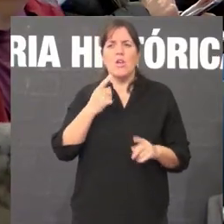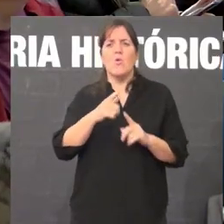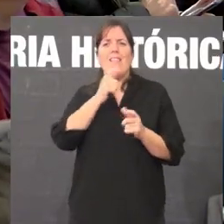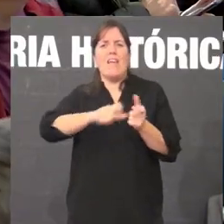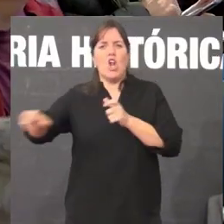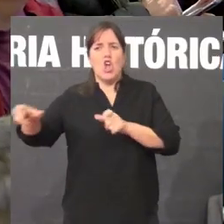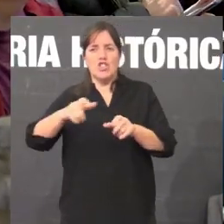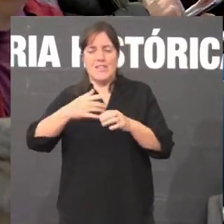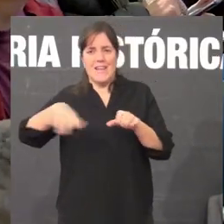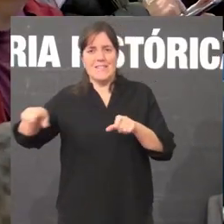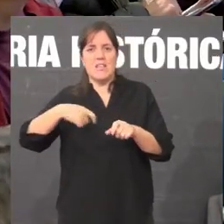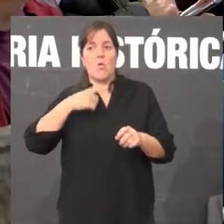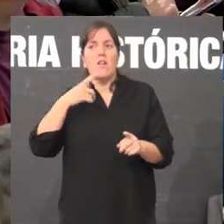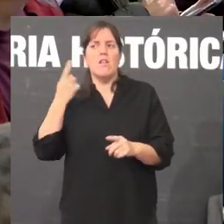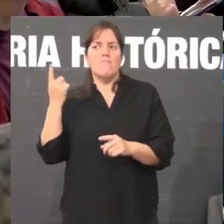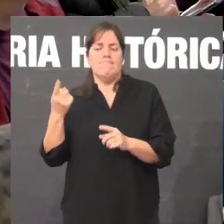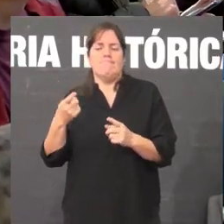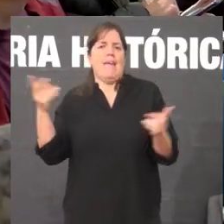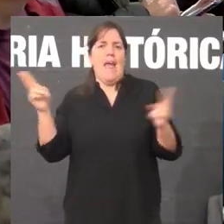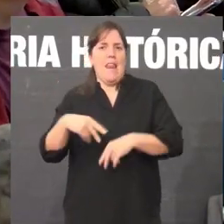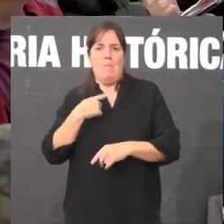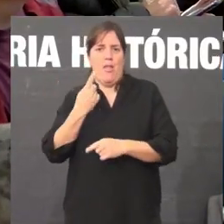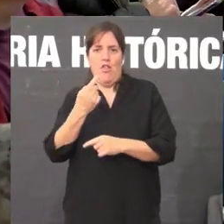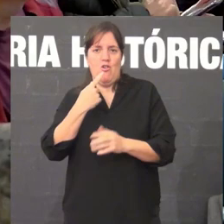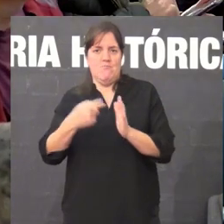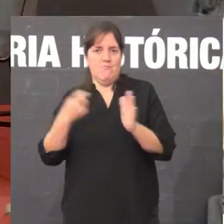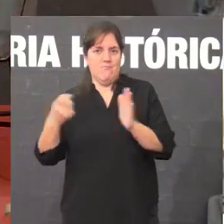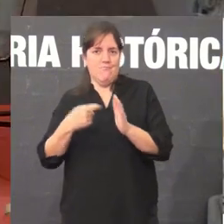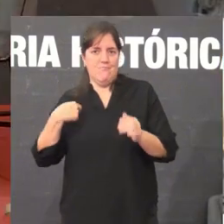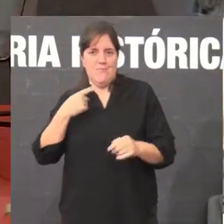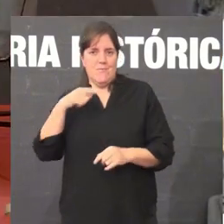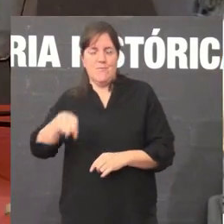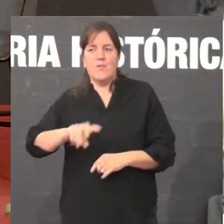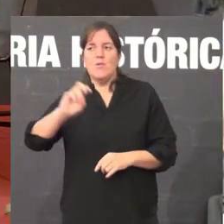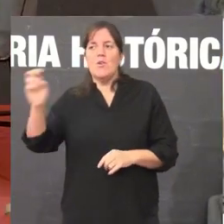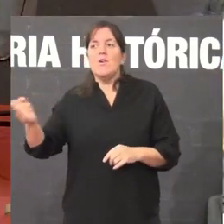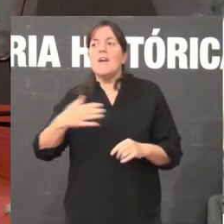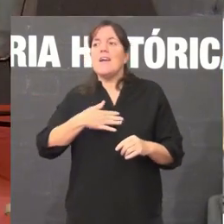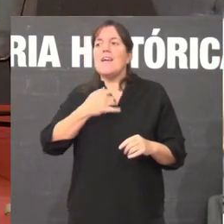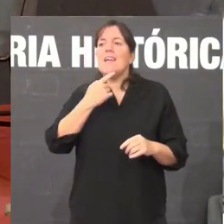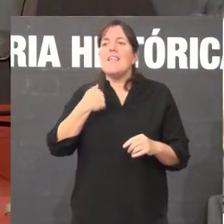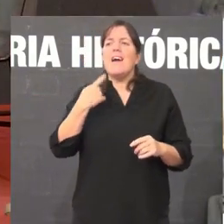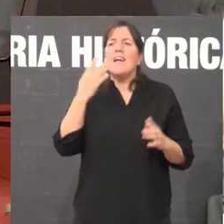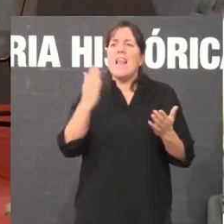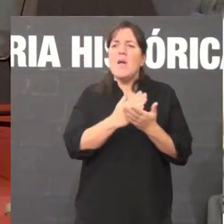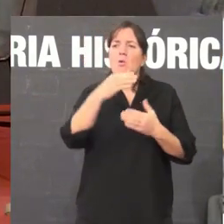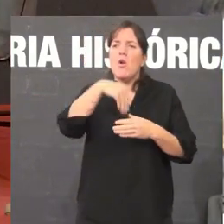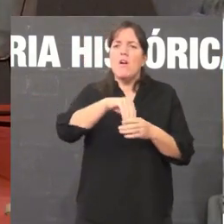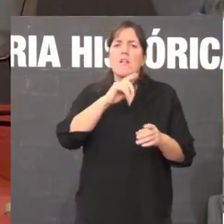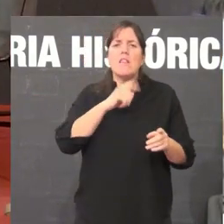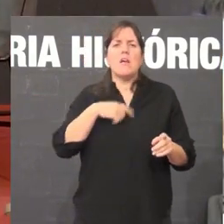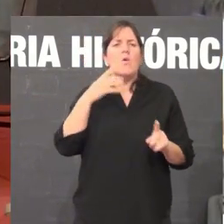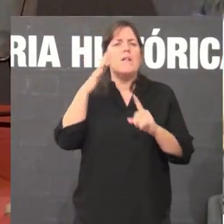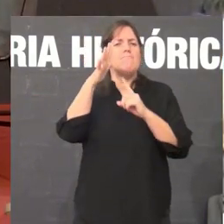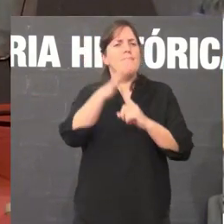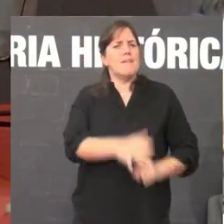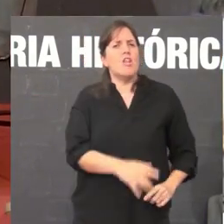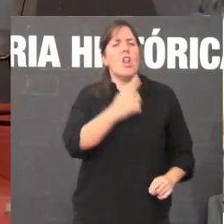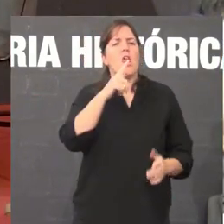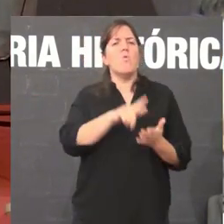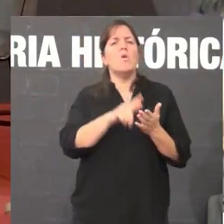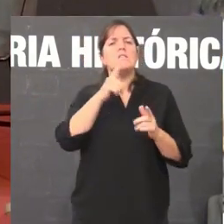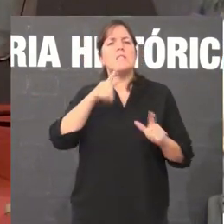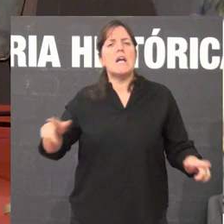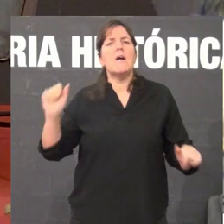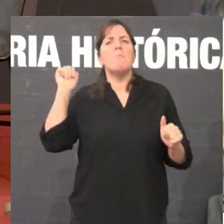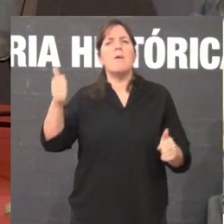eliminación por un ou outro lado. O que mostra Carlos no seu libro é que a represión lingüística comezou hai moitísimos, moitísimos séculos, incluso